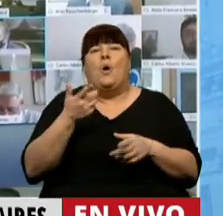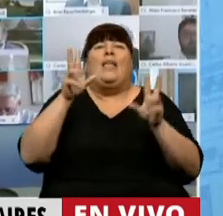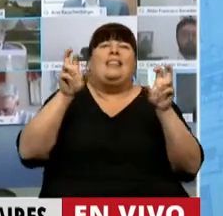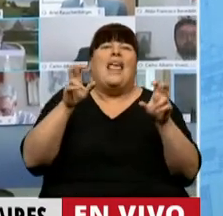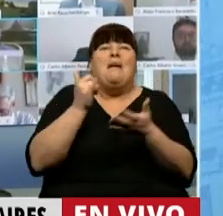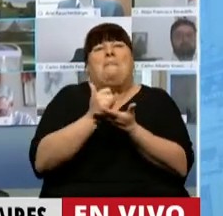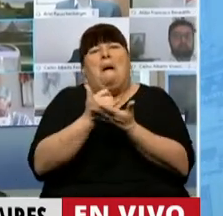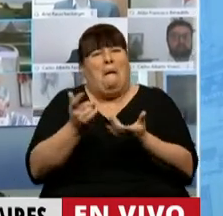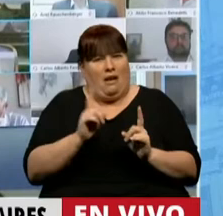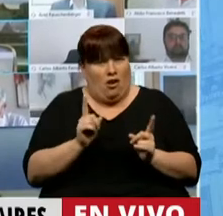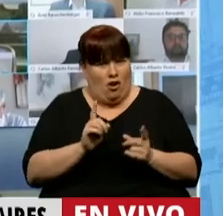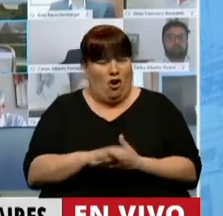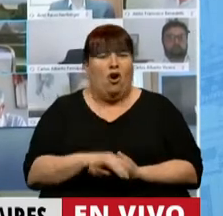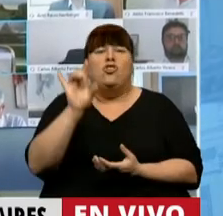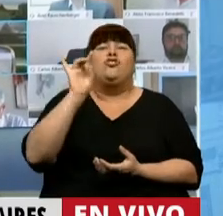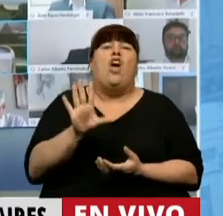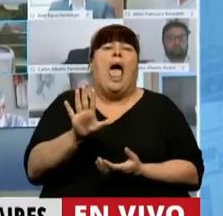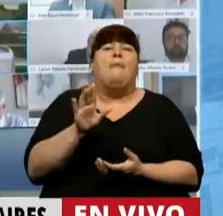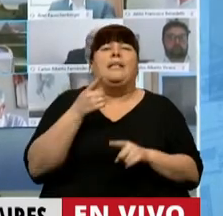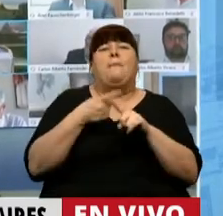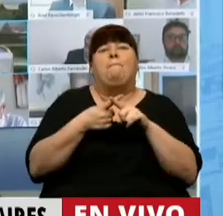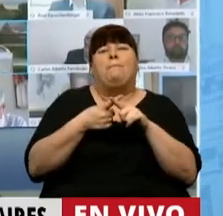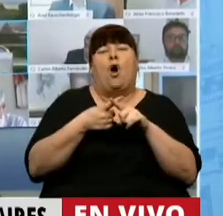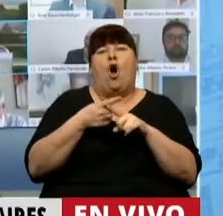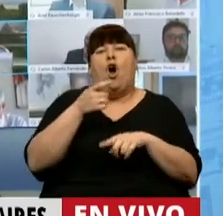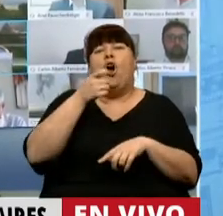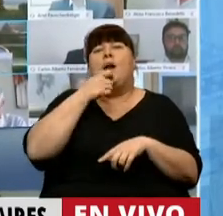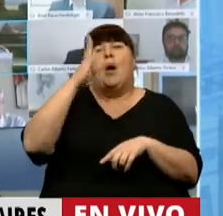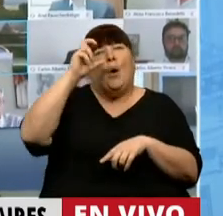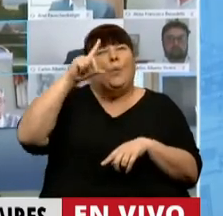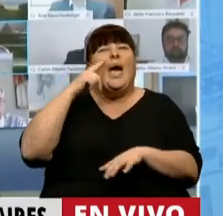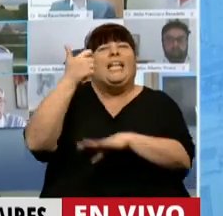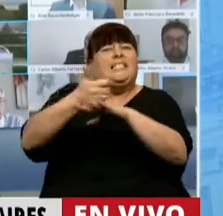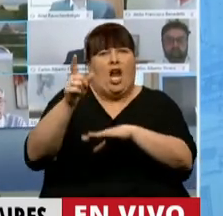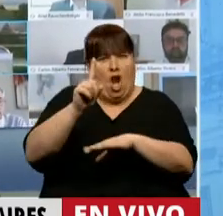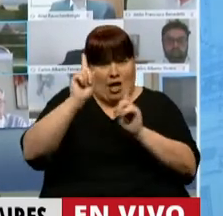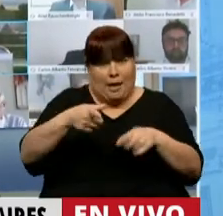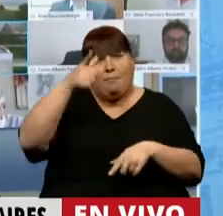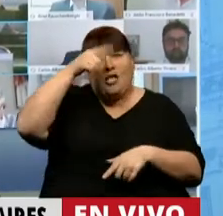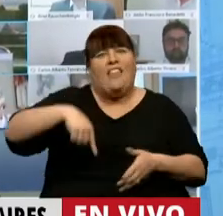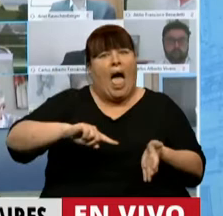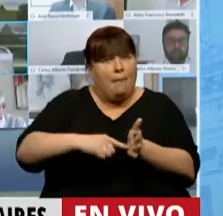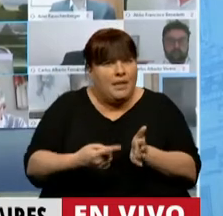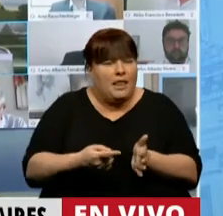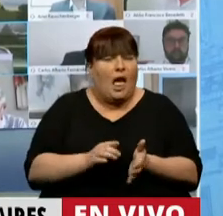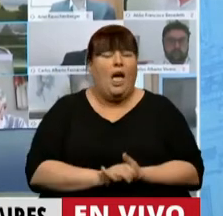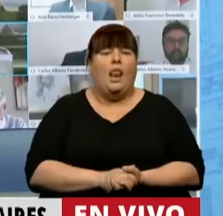es un tema que solamente se reduce a la presencia de Berni hemos tenido a la policía de la ciudad